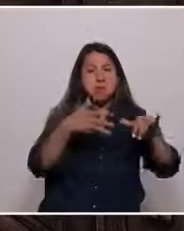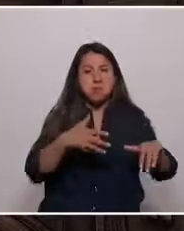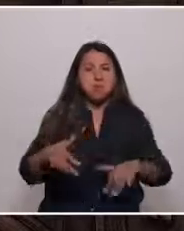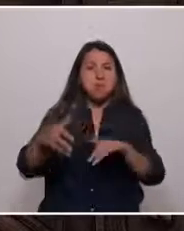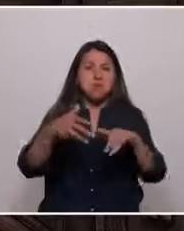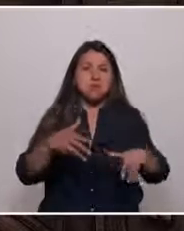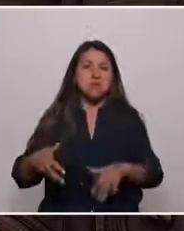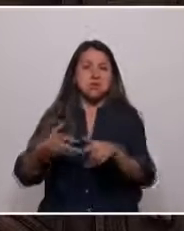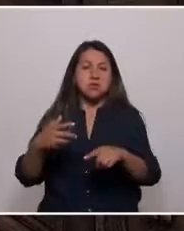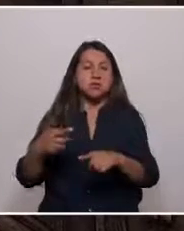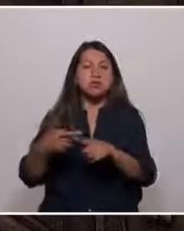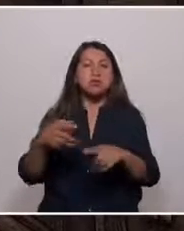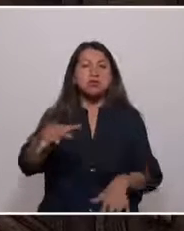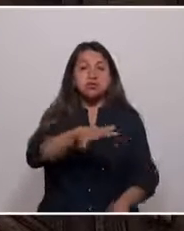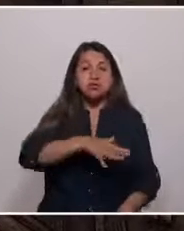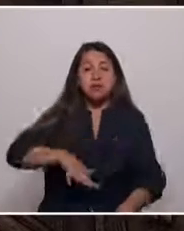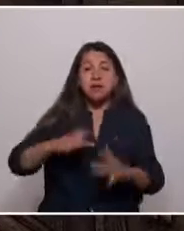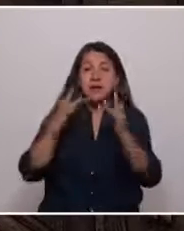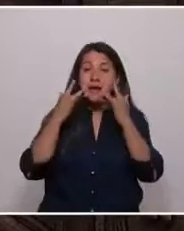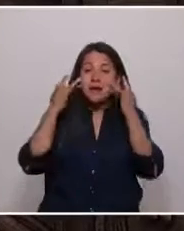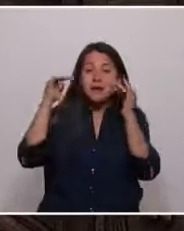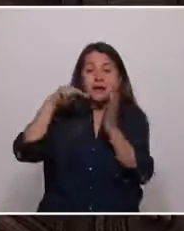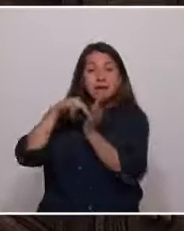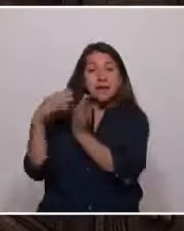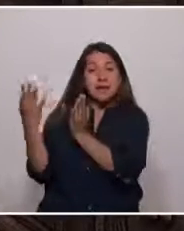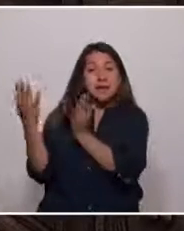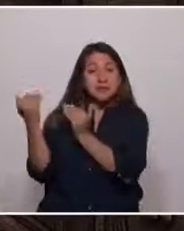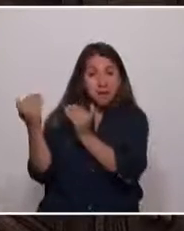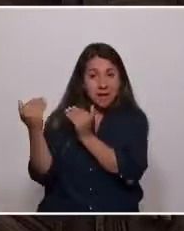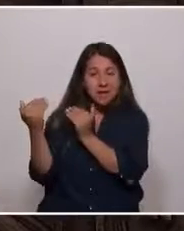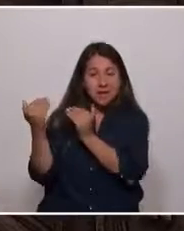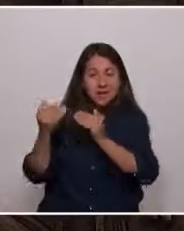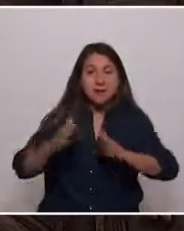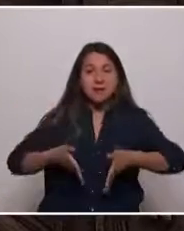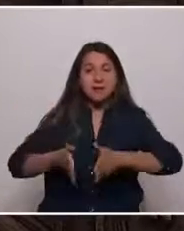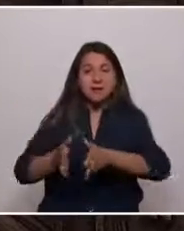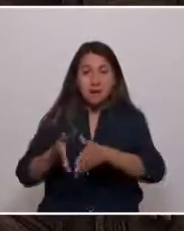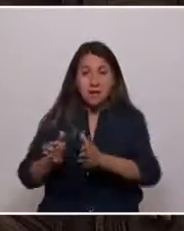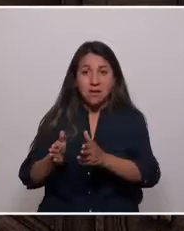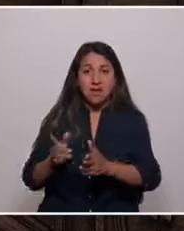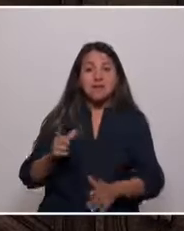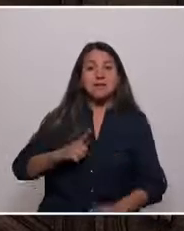que con alegría y esperanza han inundado las calles y liceos de nuestro país.